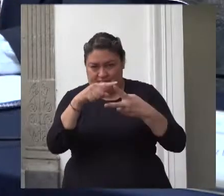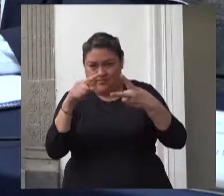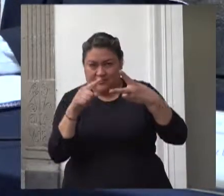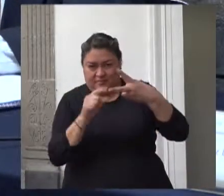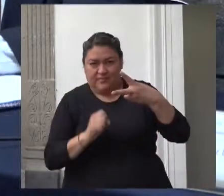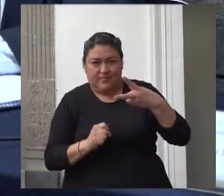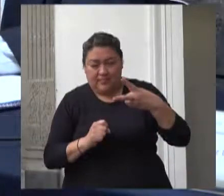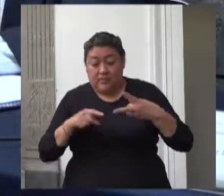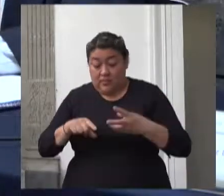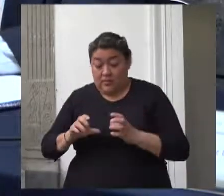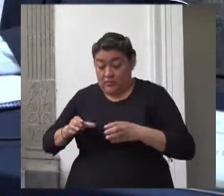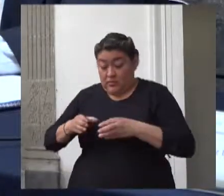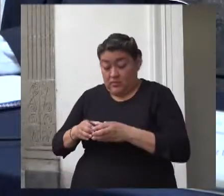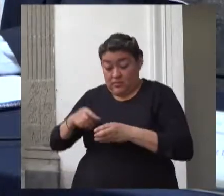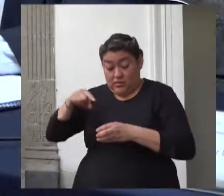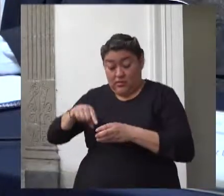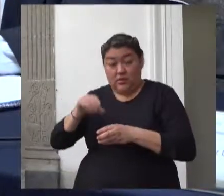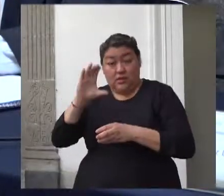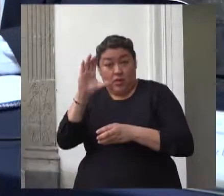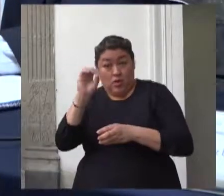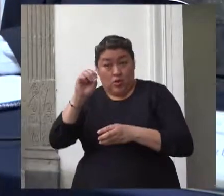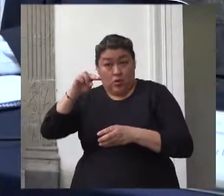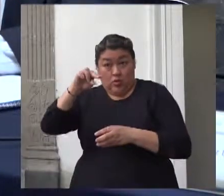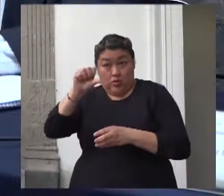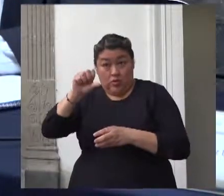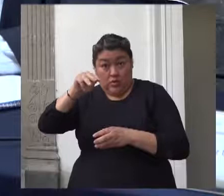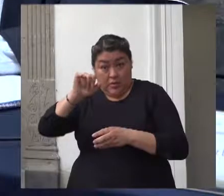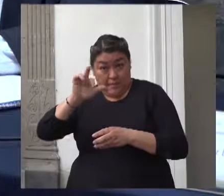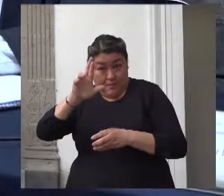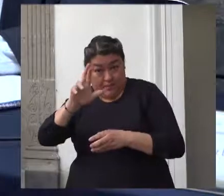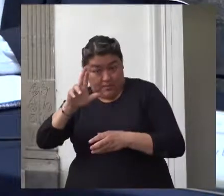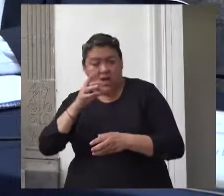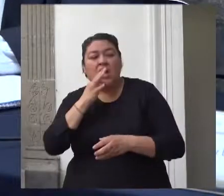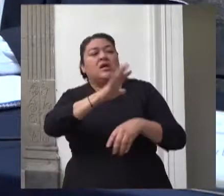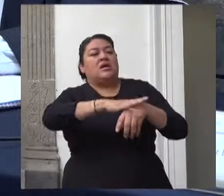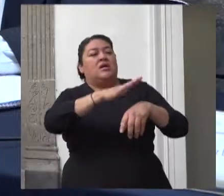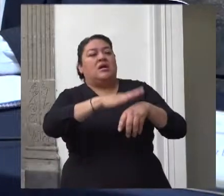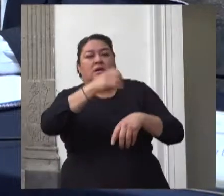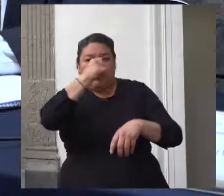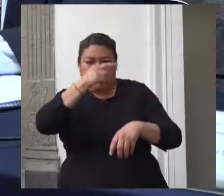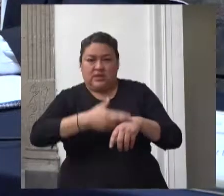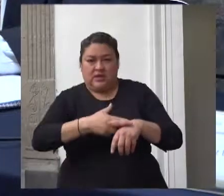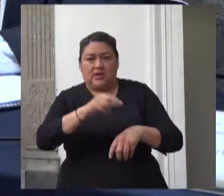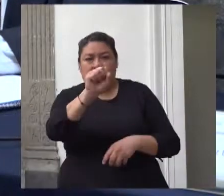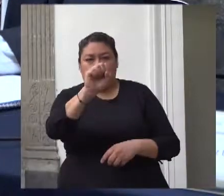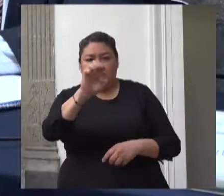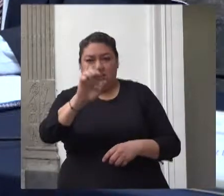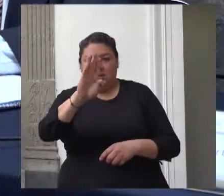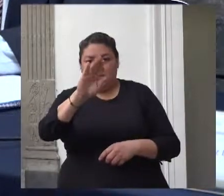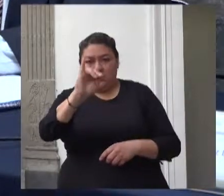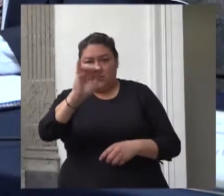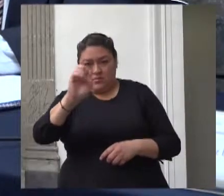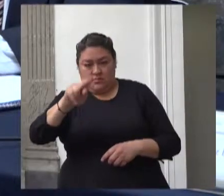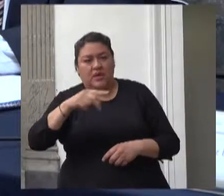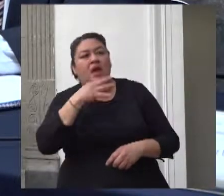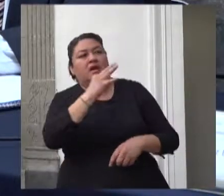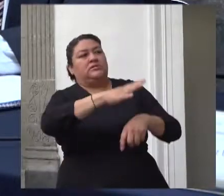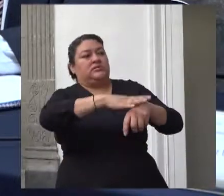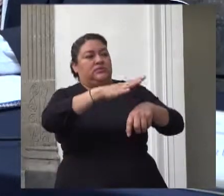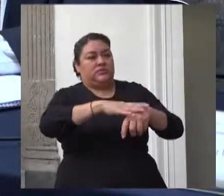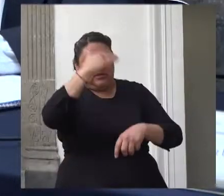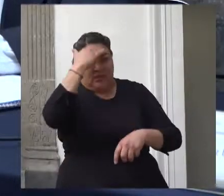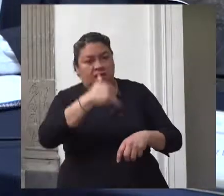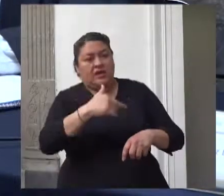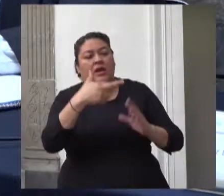la Conamer señaló a la Secretaría de Bienestar entre otros aspectos que las reglas de operación